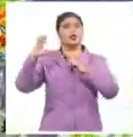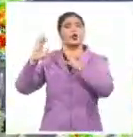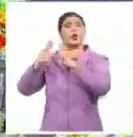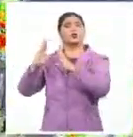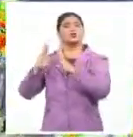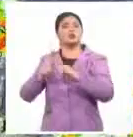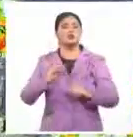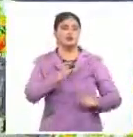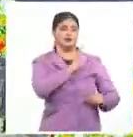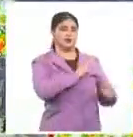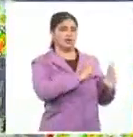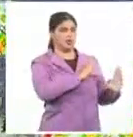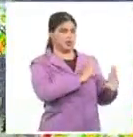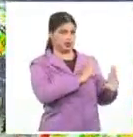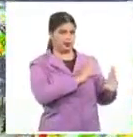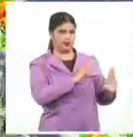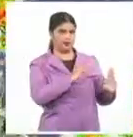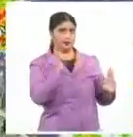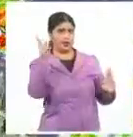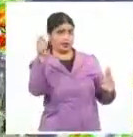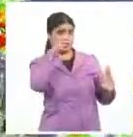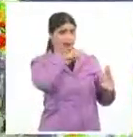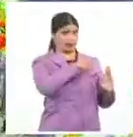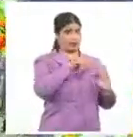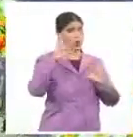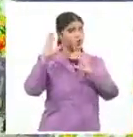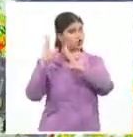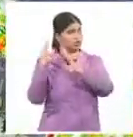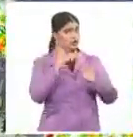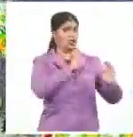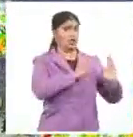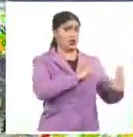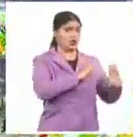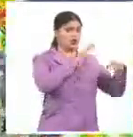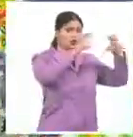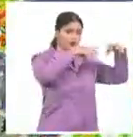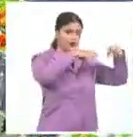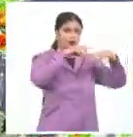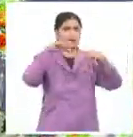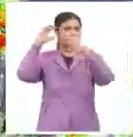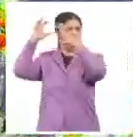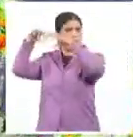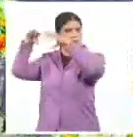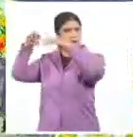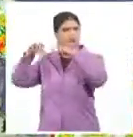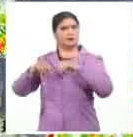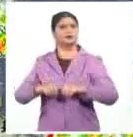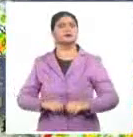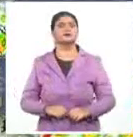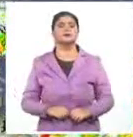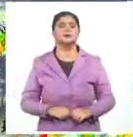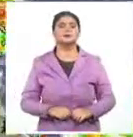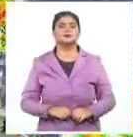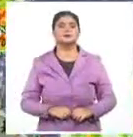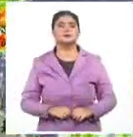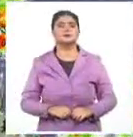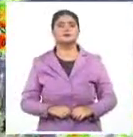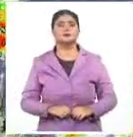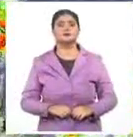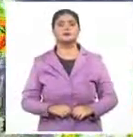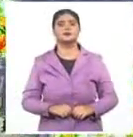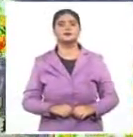oriente del país dada la circulación del sistema que lleva la humedad y la inestabilidad a esta parte del territorio nacional, el pronóstico entonces